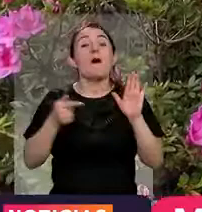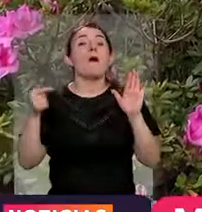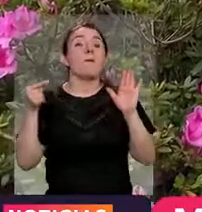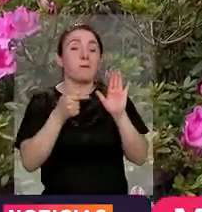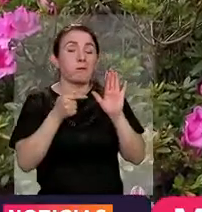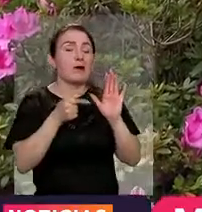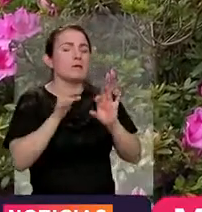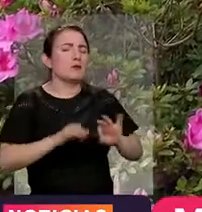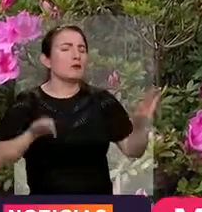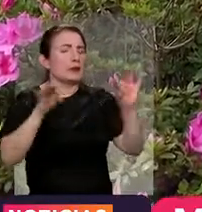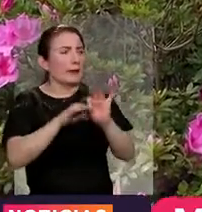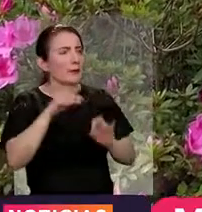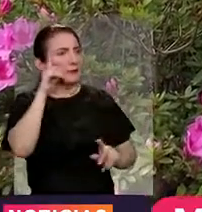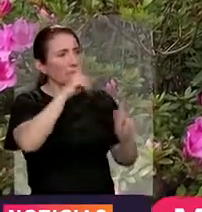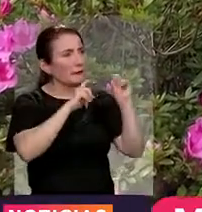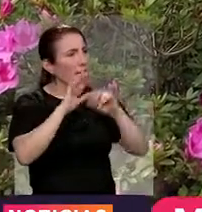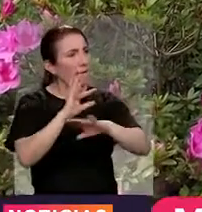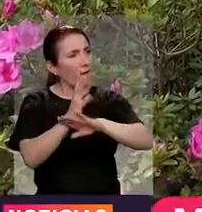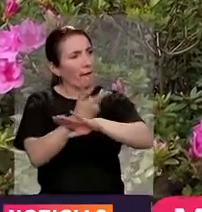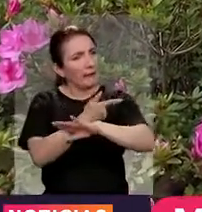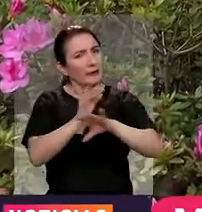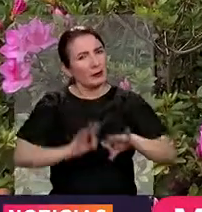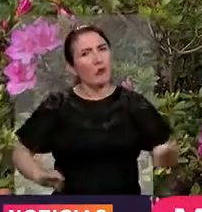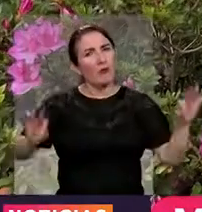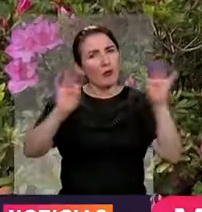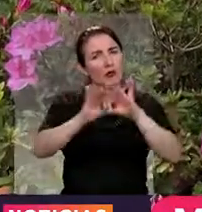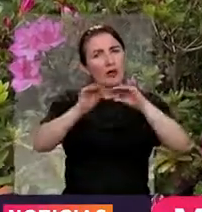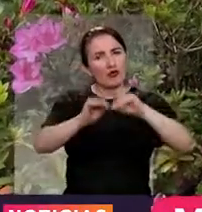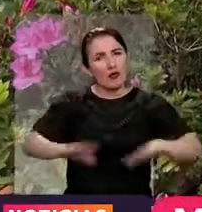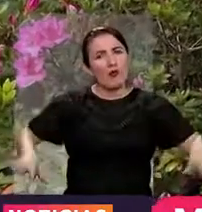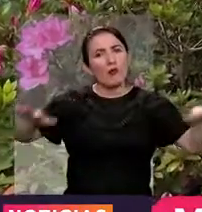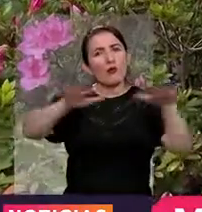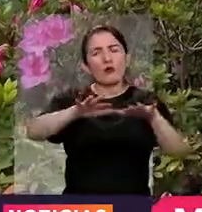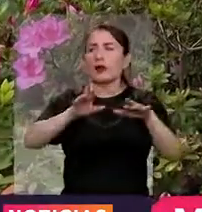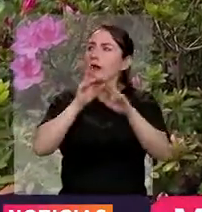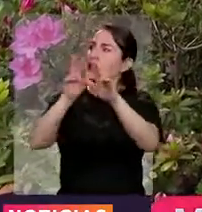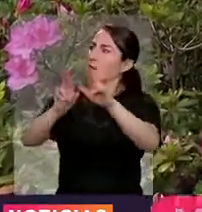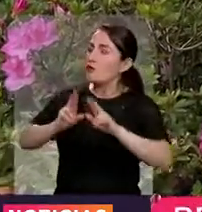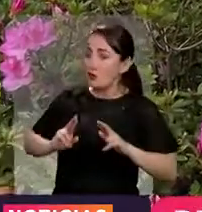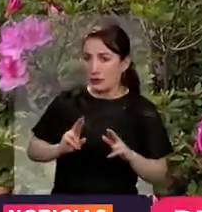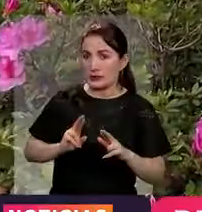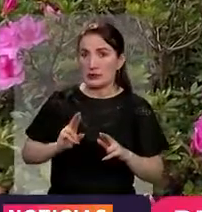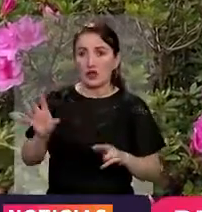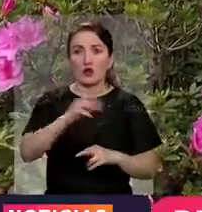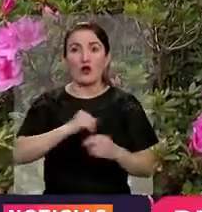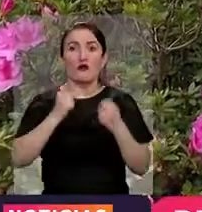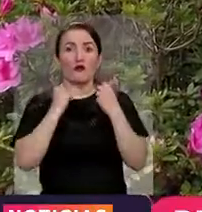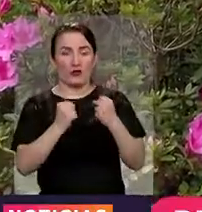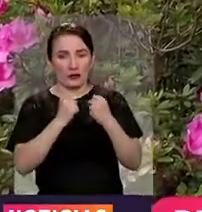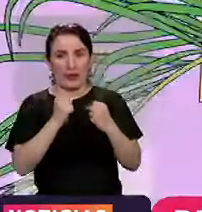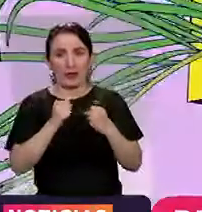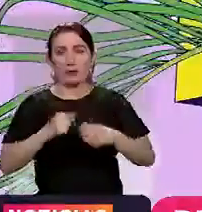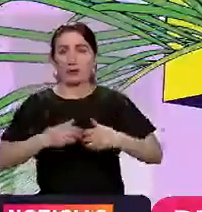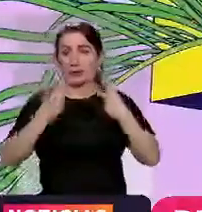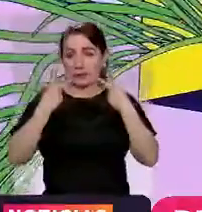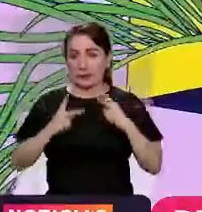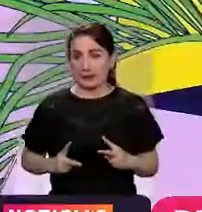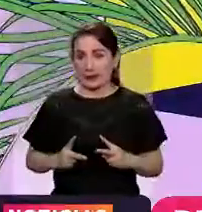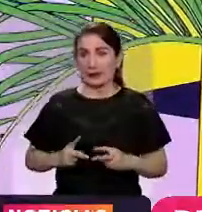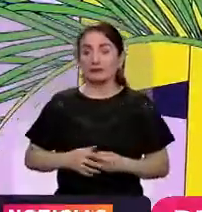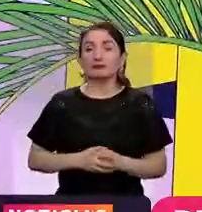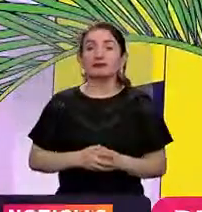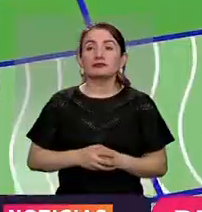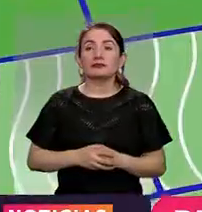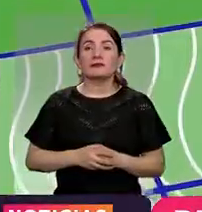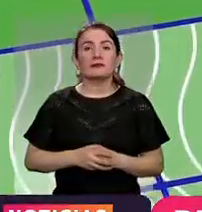este punto pues dijimos el arte es una manera de convocar, es una respuesta al fortalecimiento del ser. Las obras de las